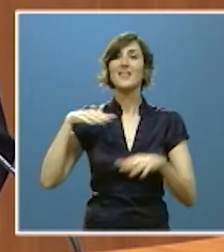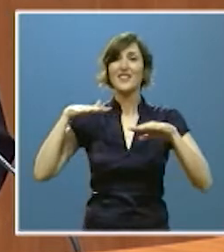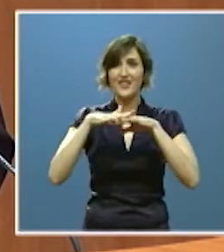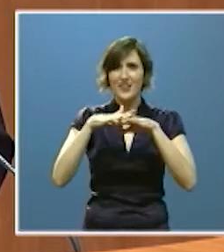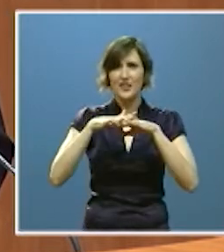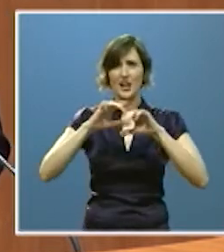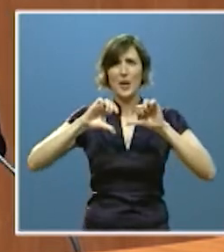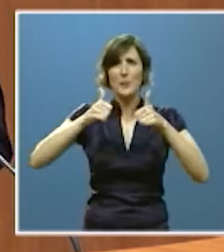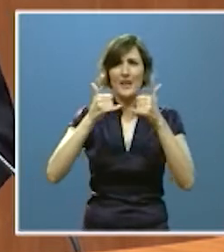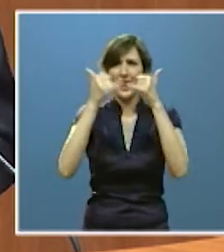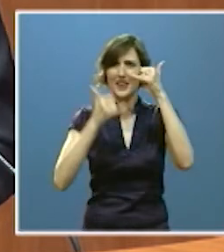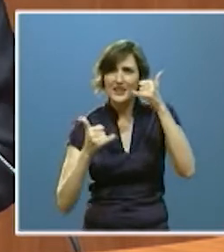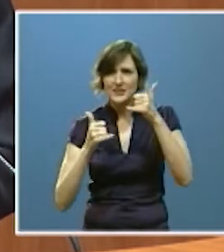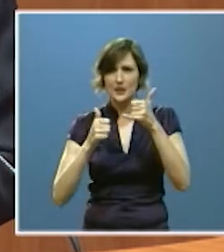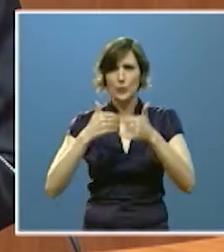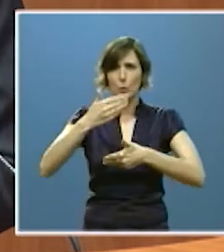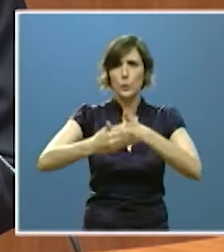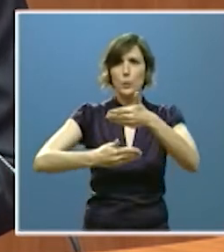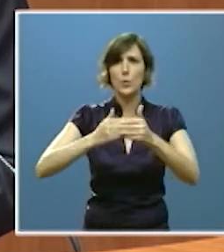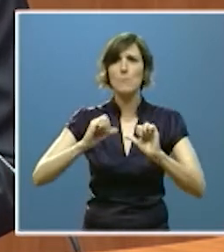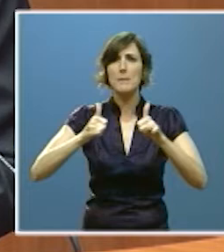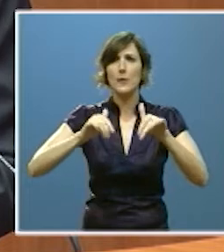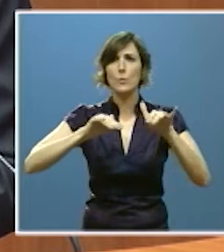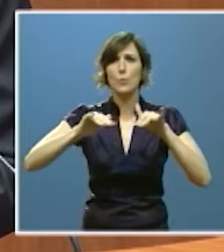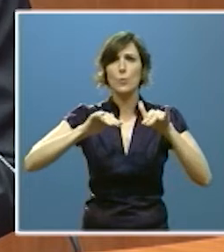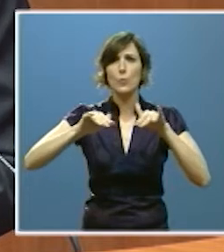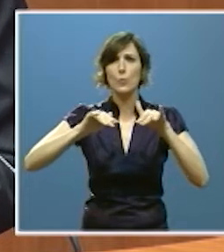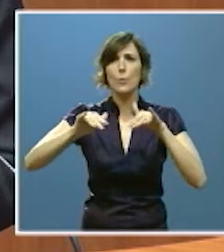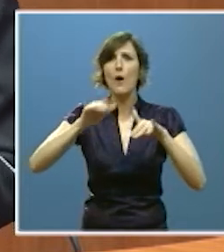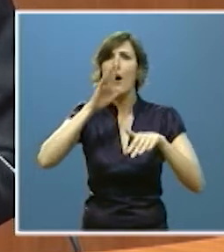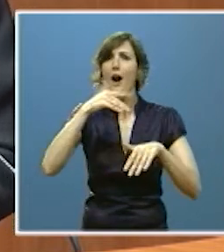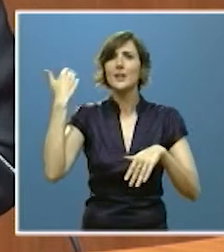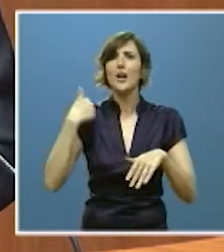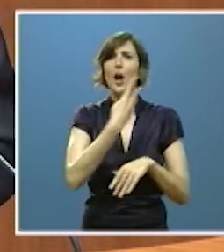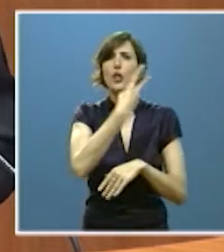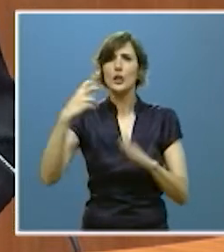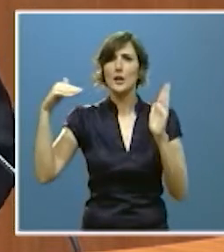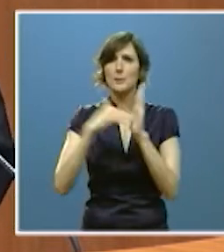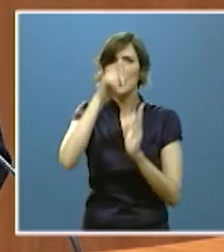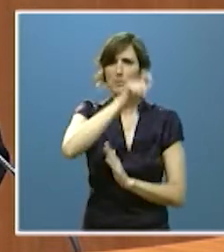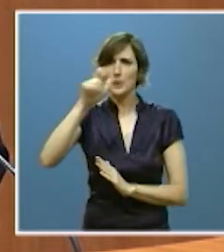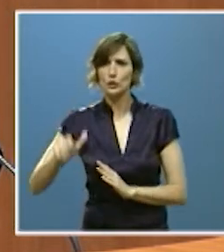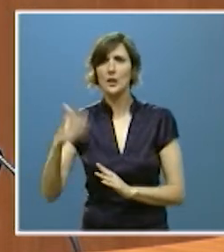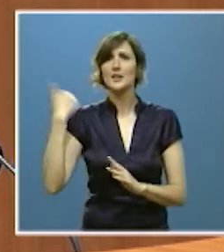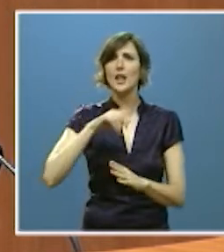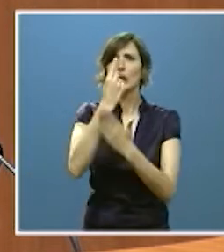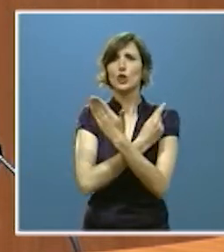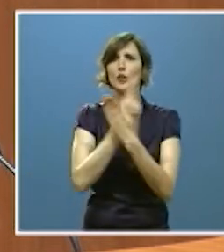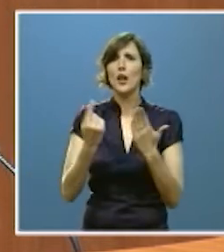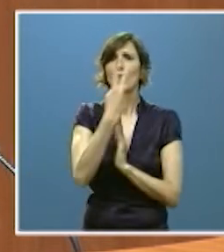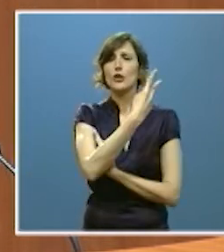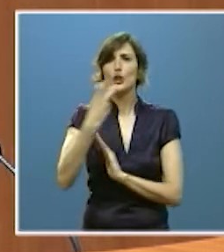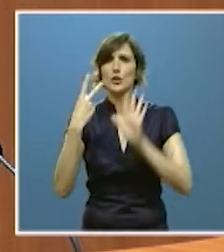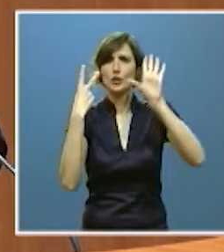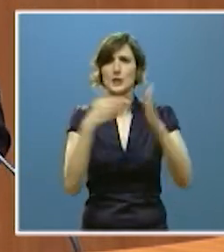duro de la crisis y que hoy atiende a unas 200.000 personas con un presupuesto este año de 207 millones de euros